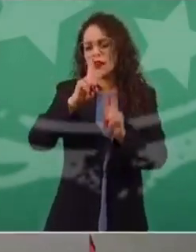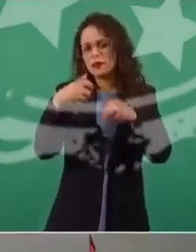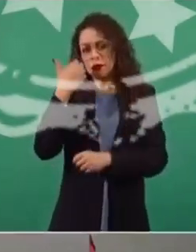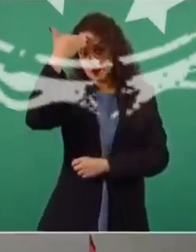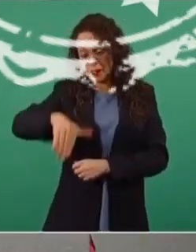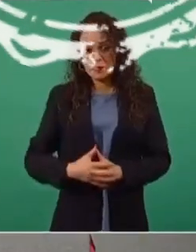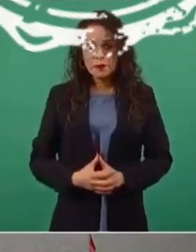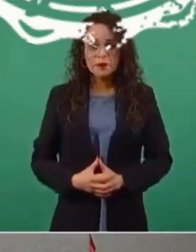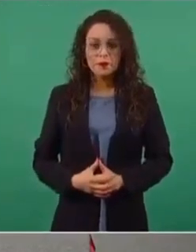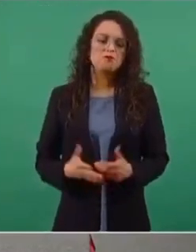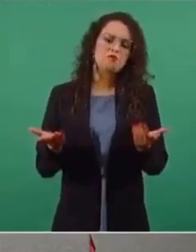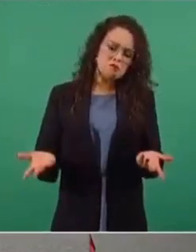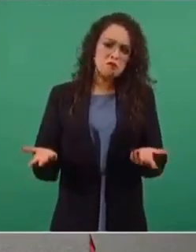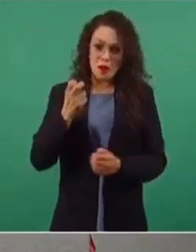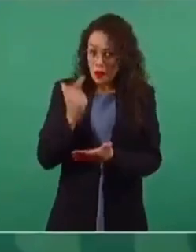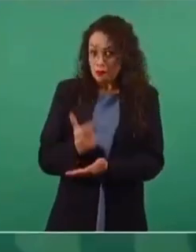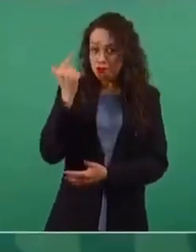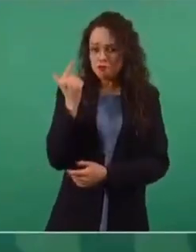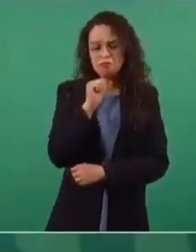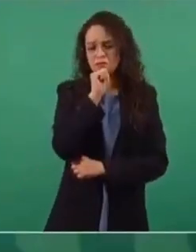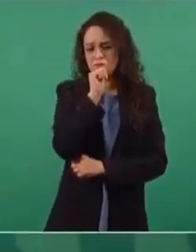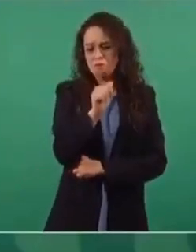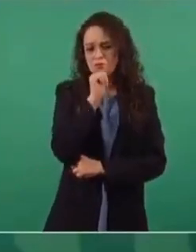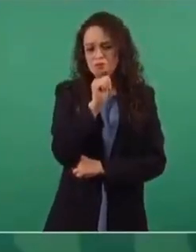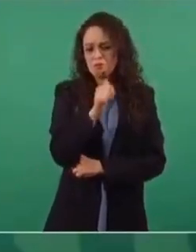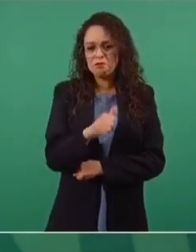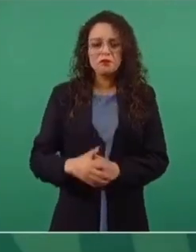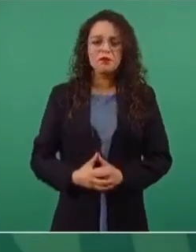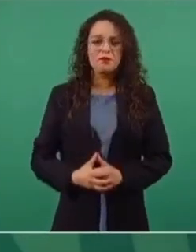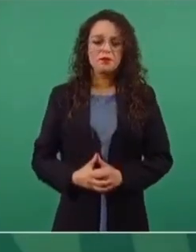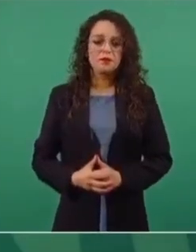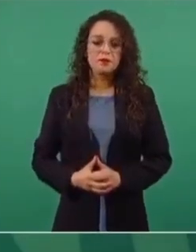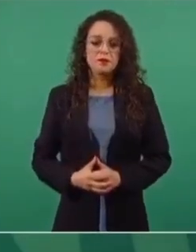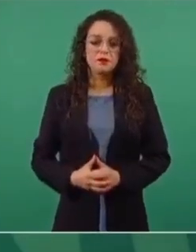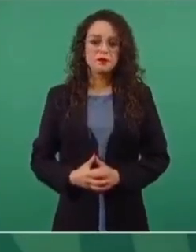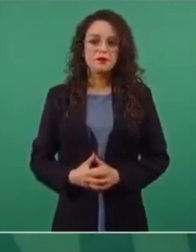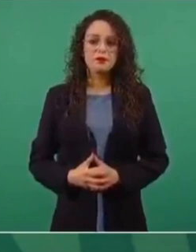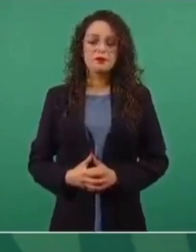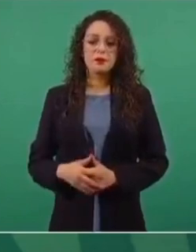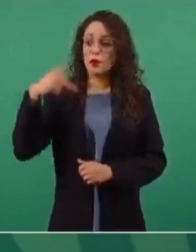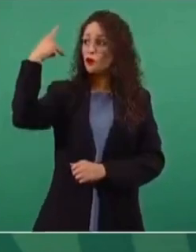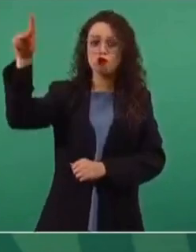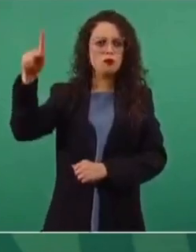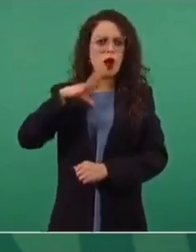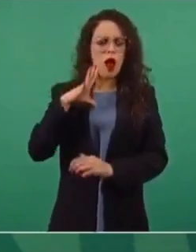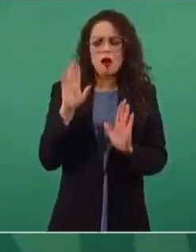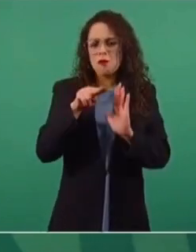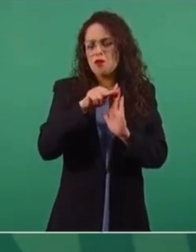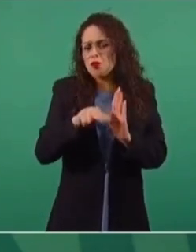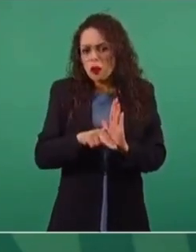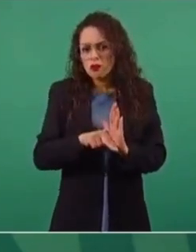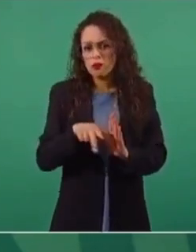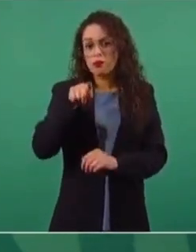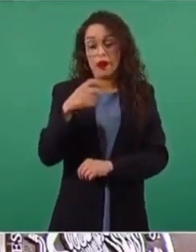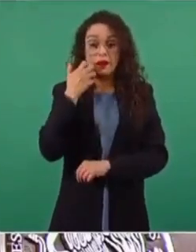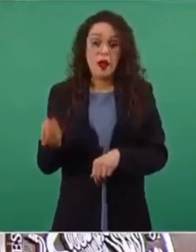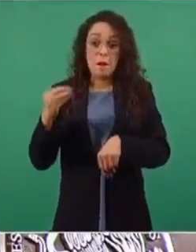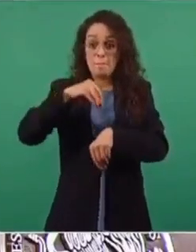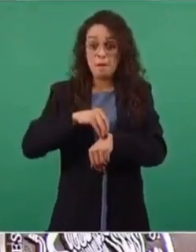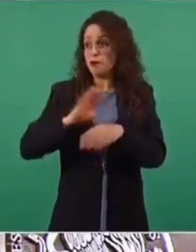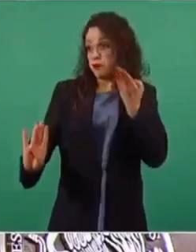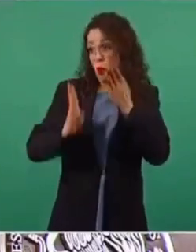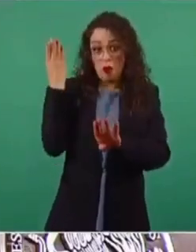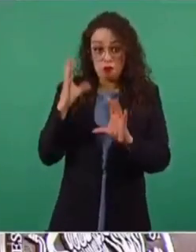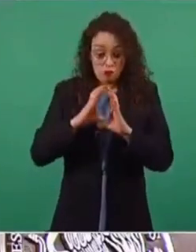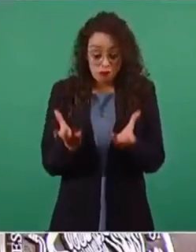No es tan grave, ellos tienen unas normas, las imponen en todo el mundo,